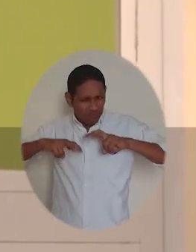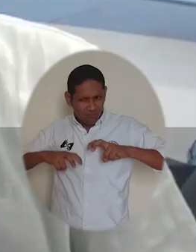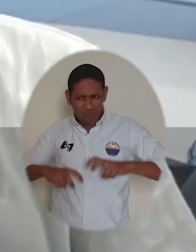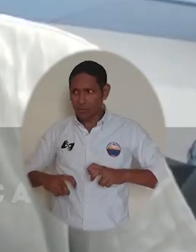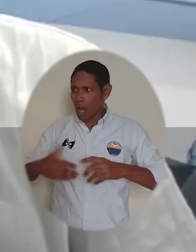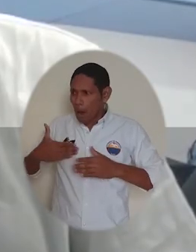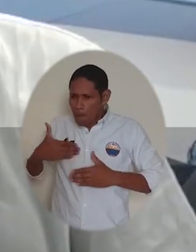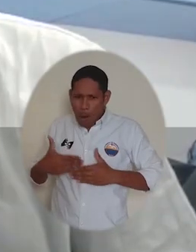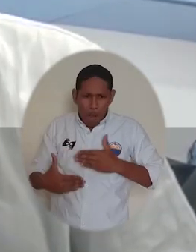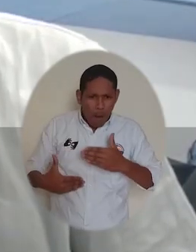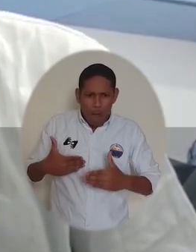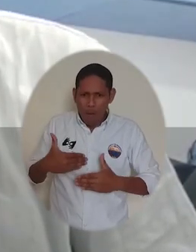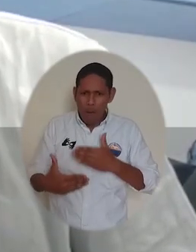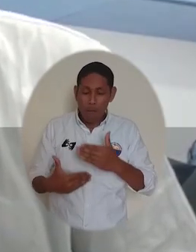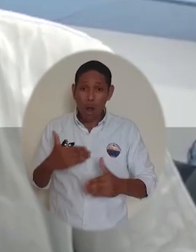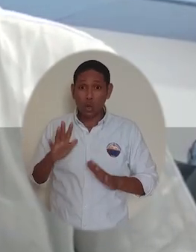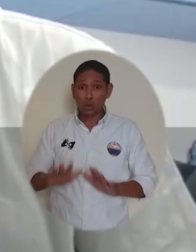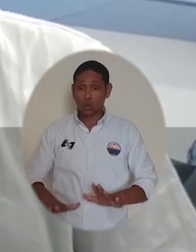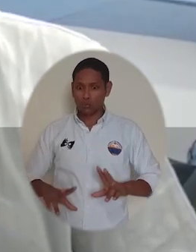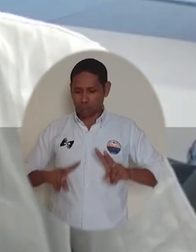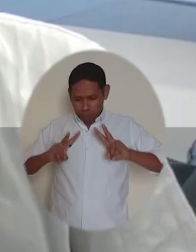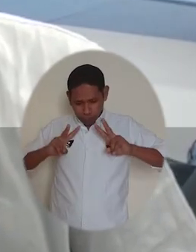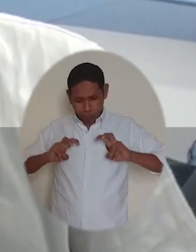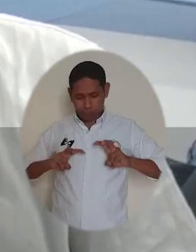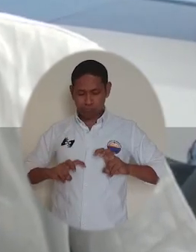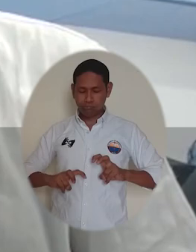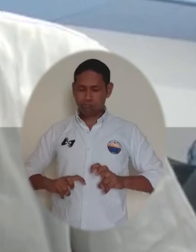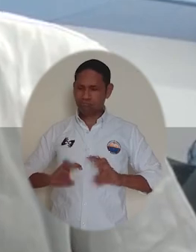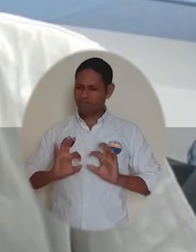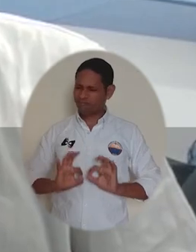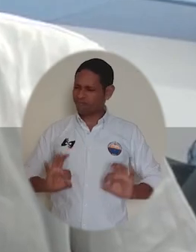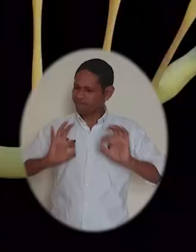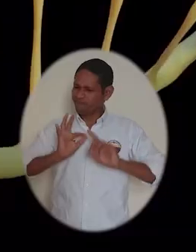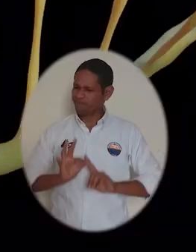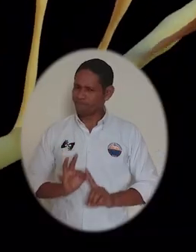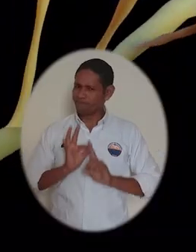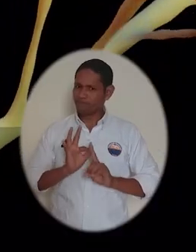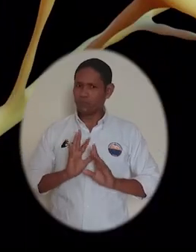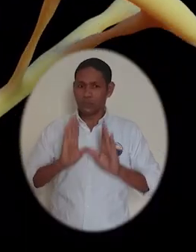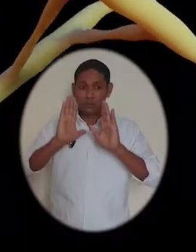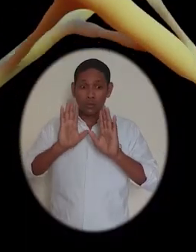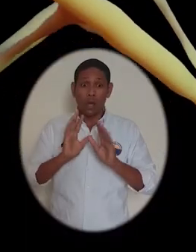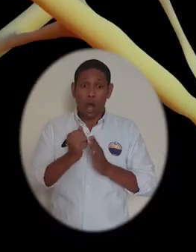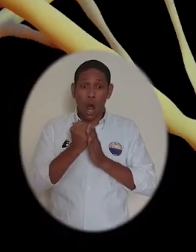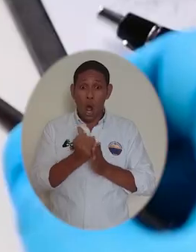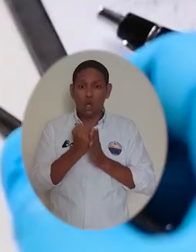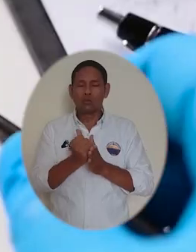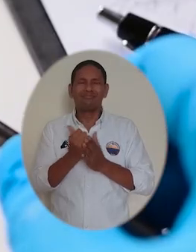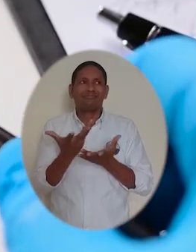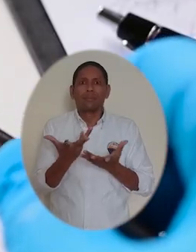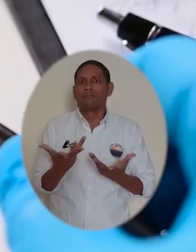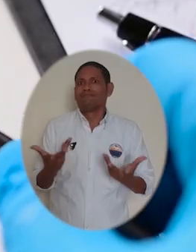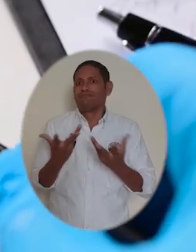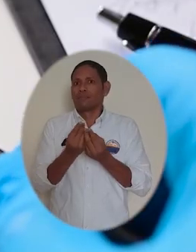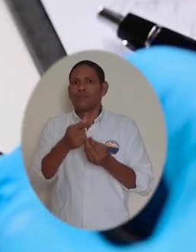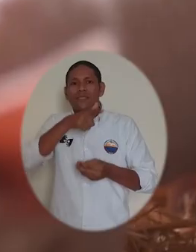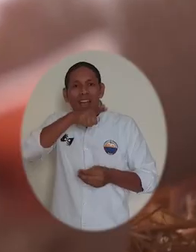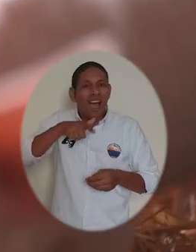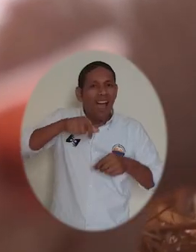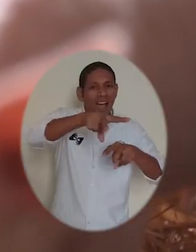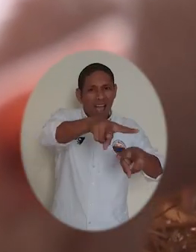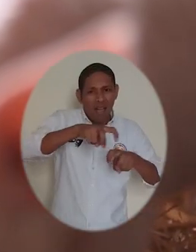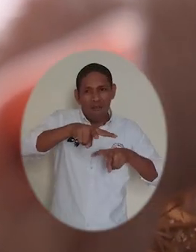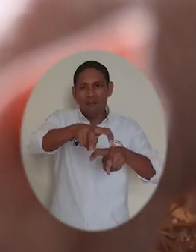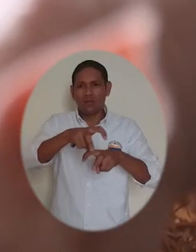estudiantes de nuestra universidad pueden desarrollar investigaciones que buscan la mejora genética en el sector